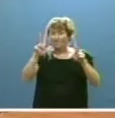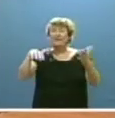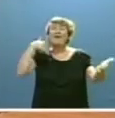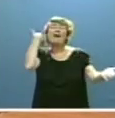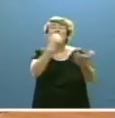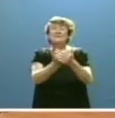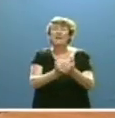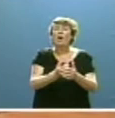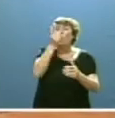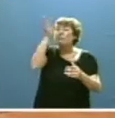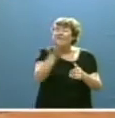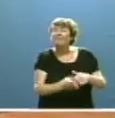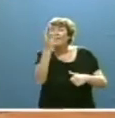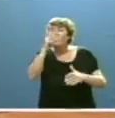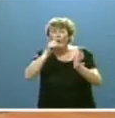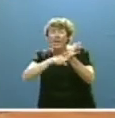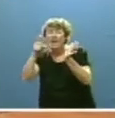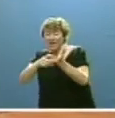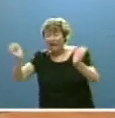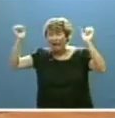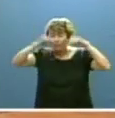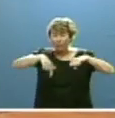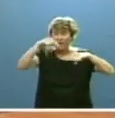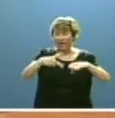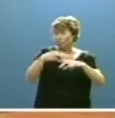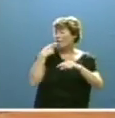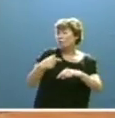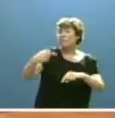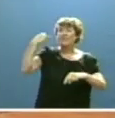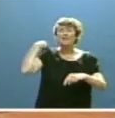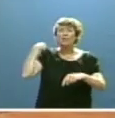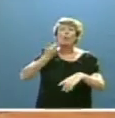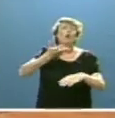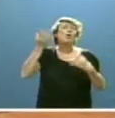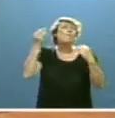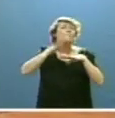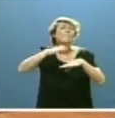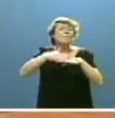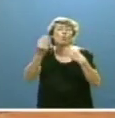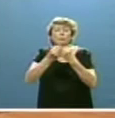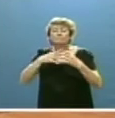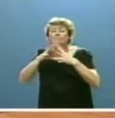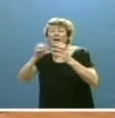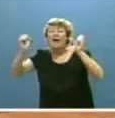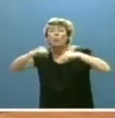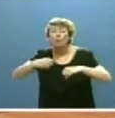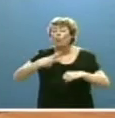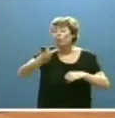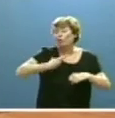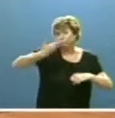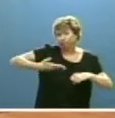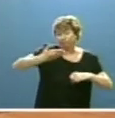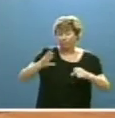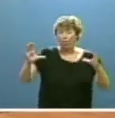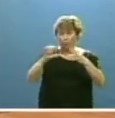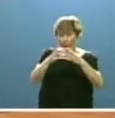de las leyes aprobadas en estas Cortes en la legislatura pasada lo fueran al menos con el consenso de los dos principales grupos de la Cámara.